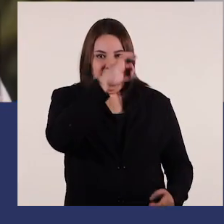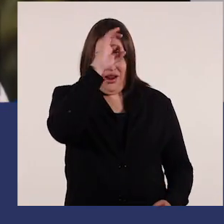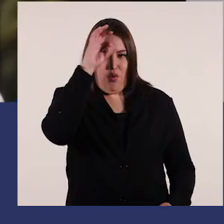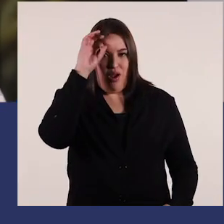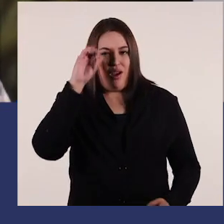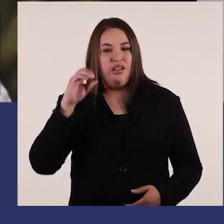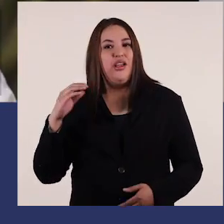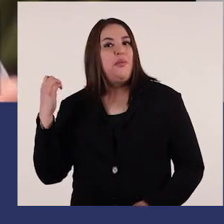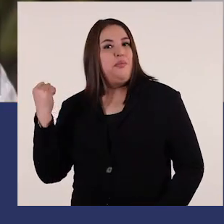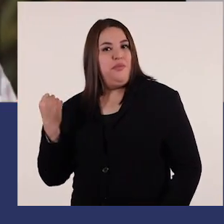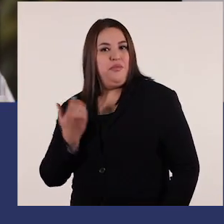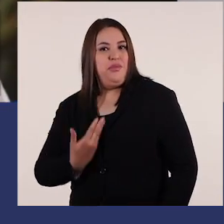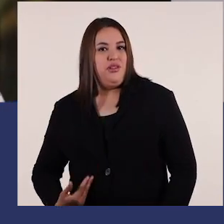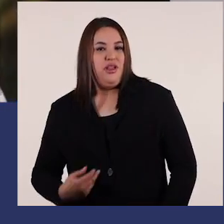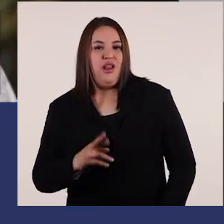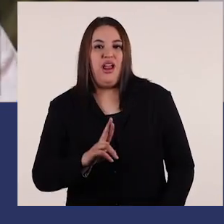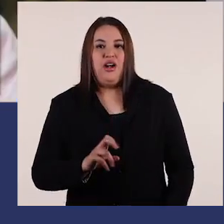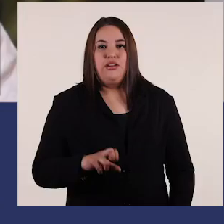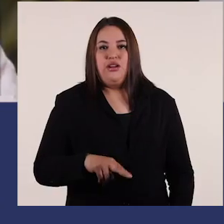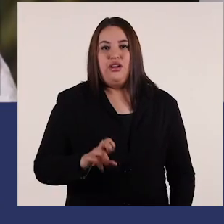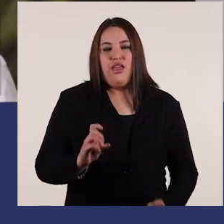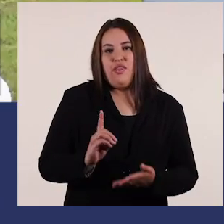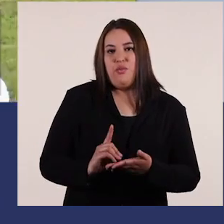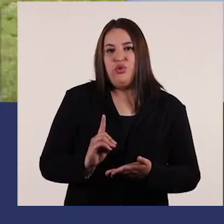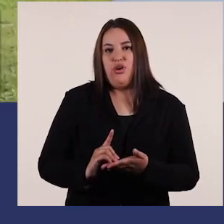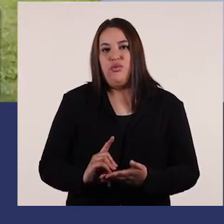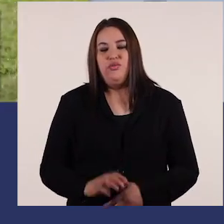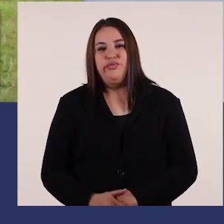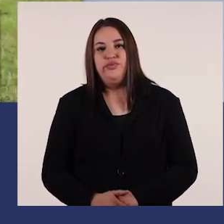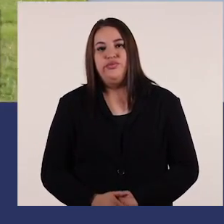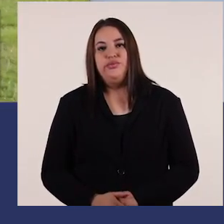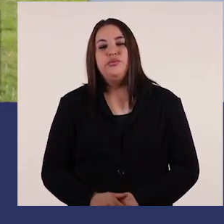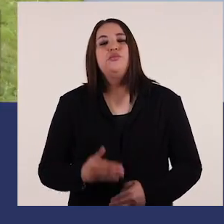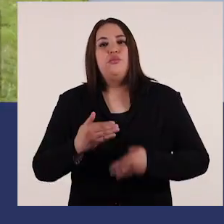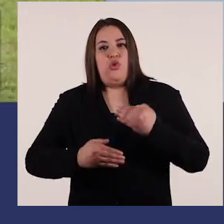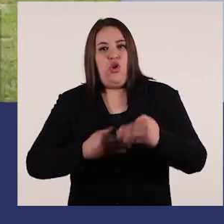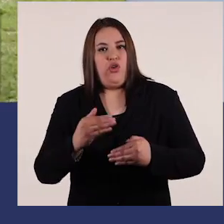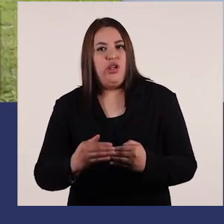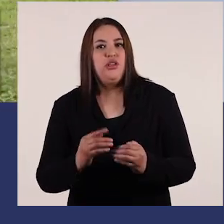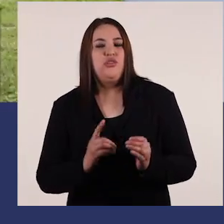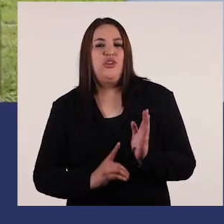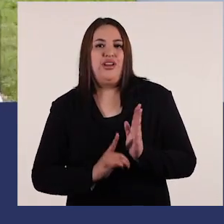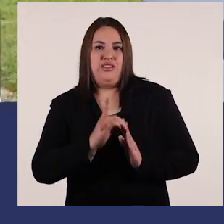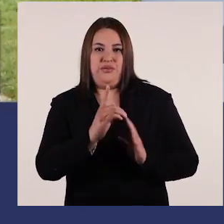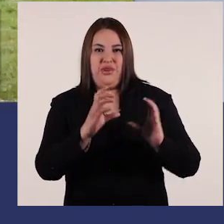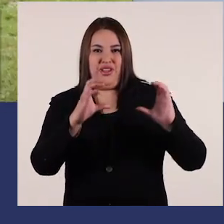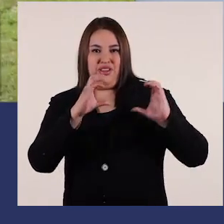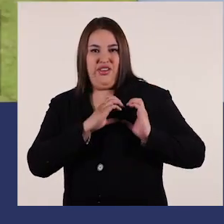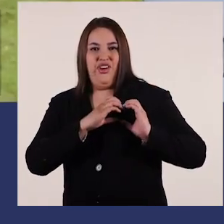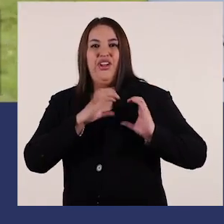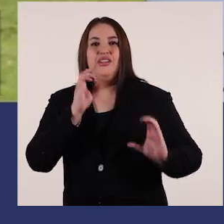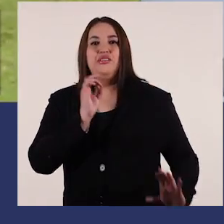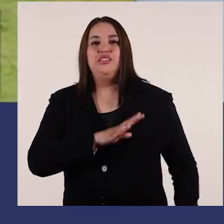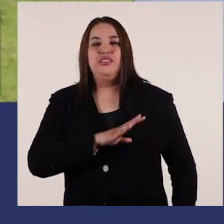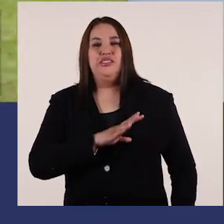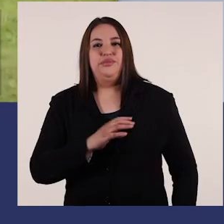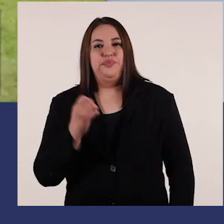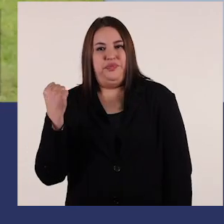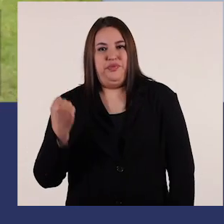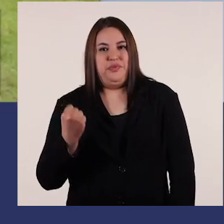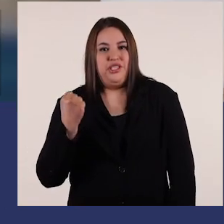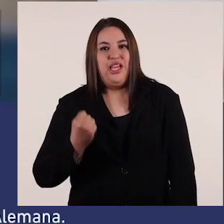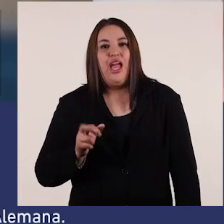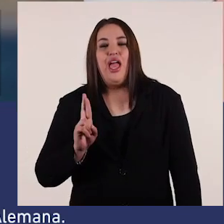Sebastián Piñera, presidente. René Manuel García, diputado. Pondremos el progreso y el crecimiento en el corazón de Chile. Piñera es